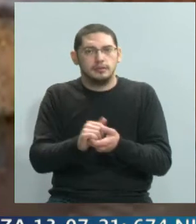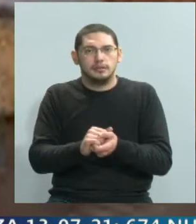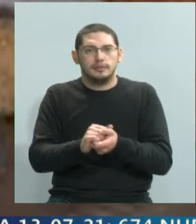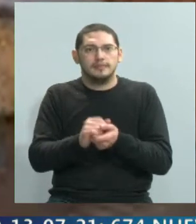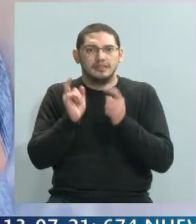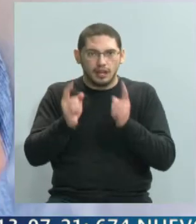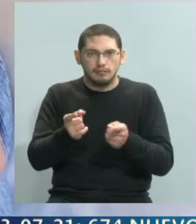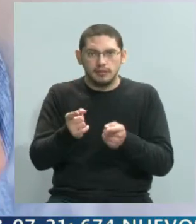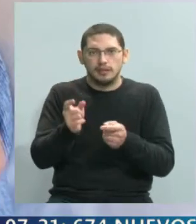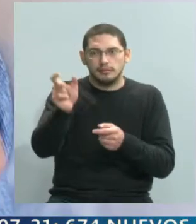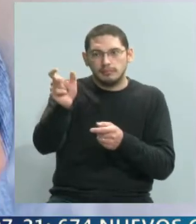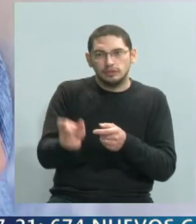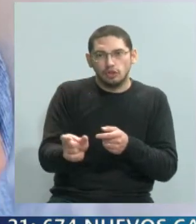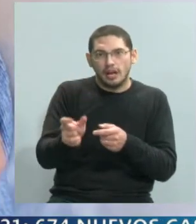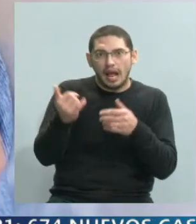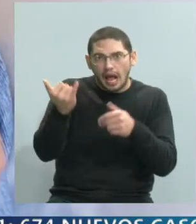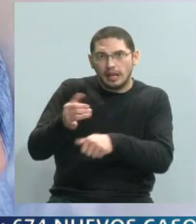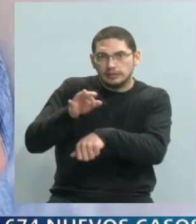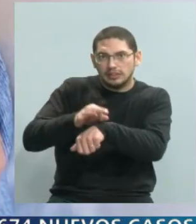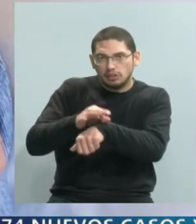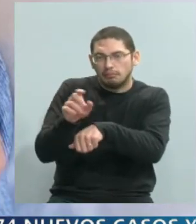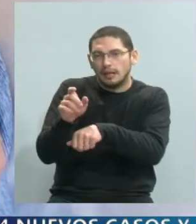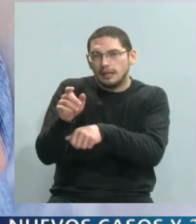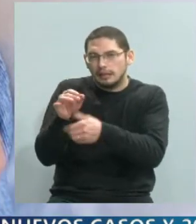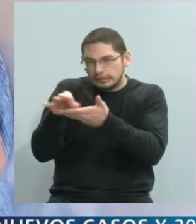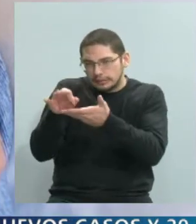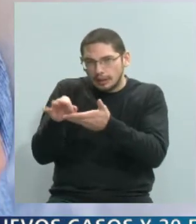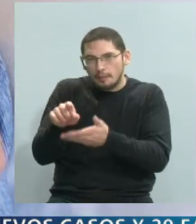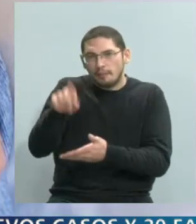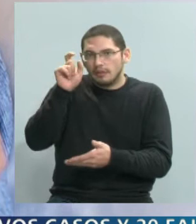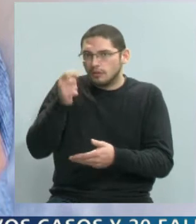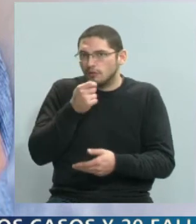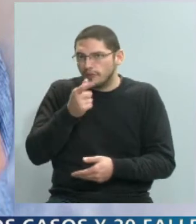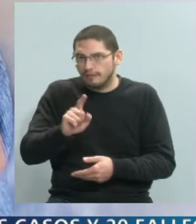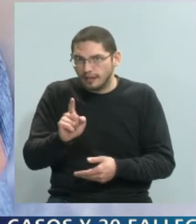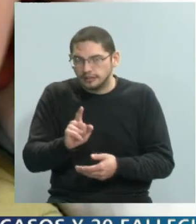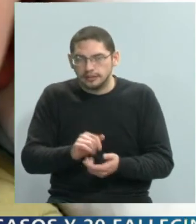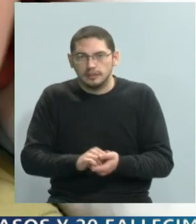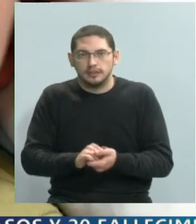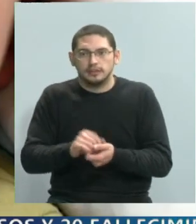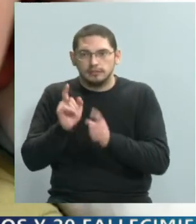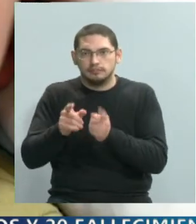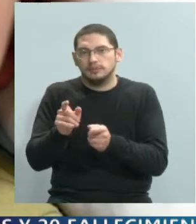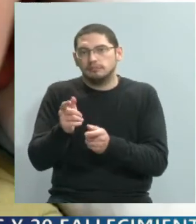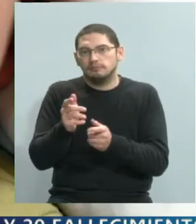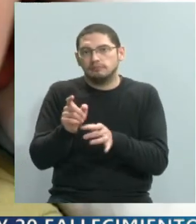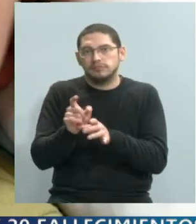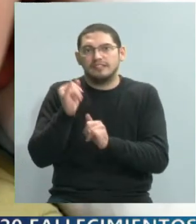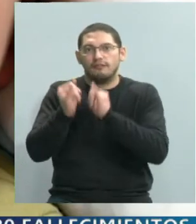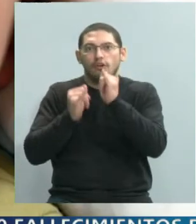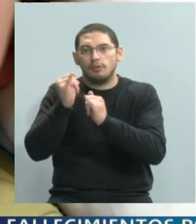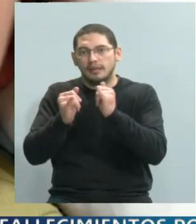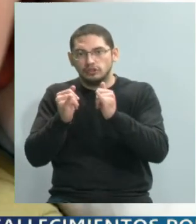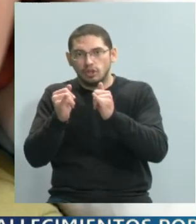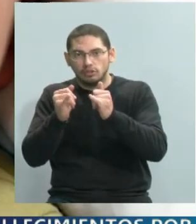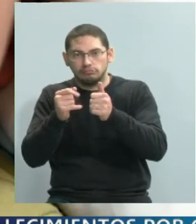el diagnóstico, es muy importante la información y cómo nosotros reflexionamos sobre esa información. Porque si